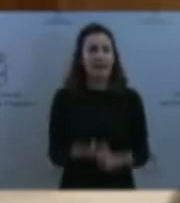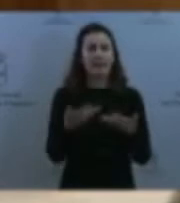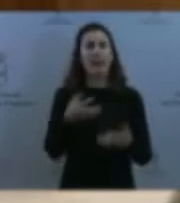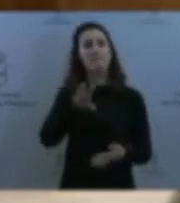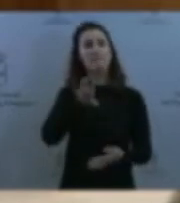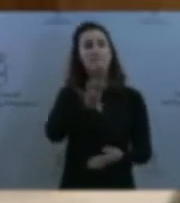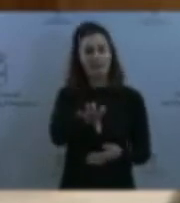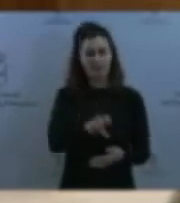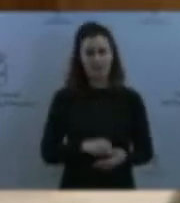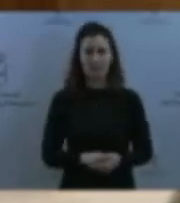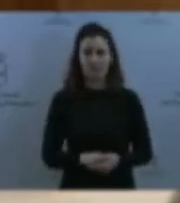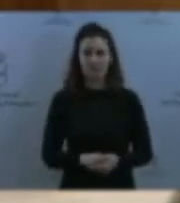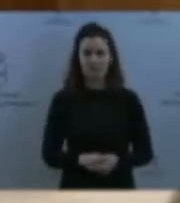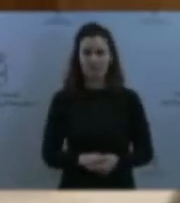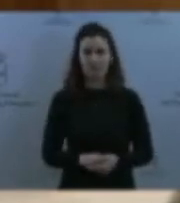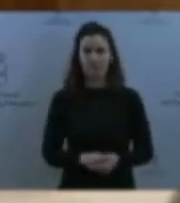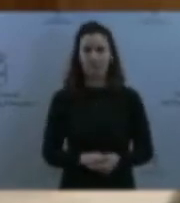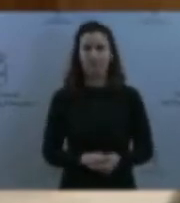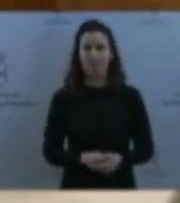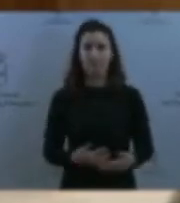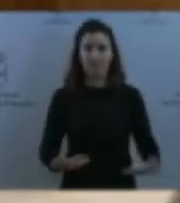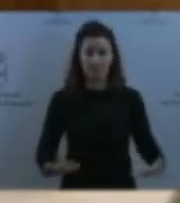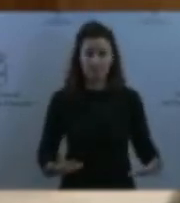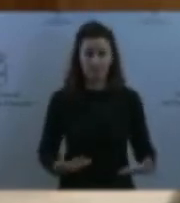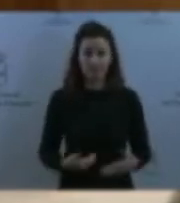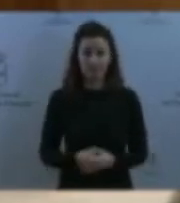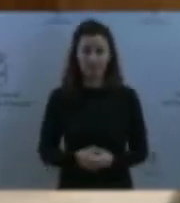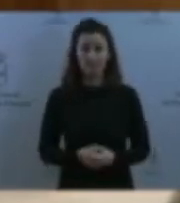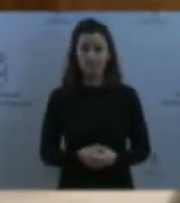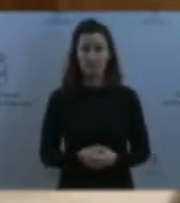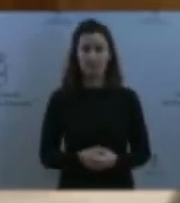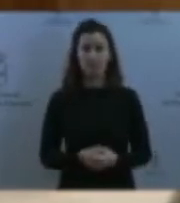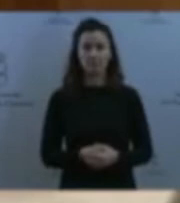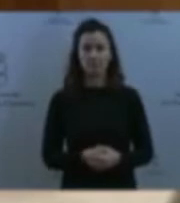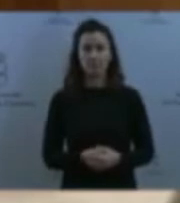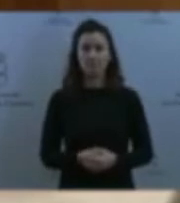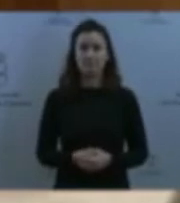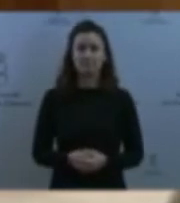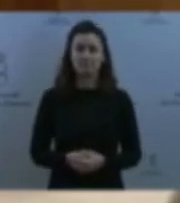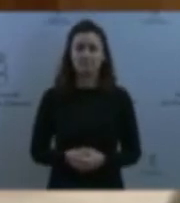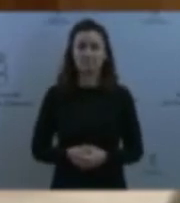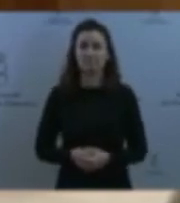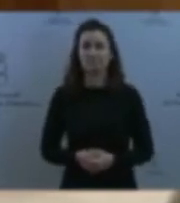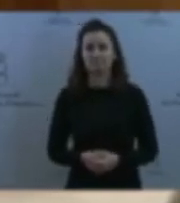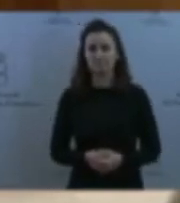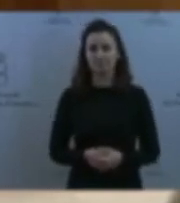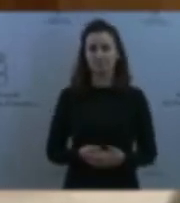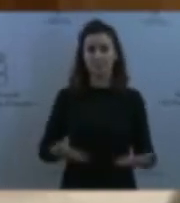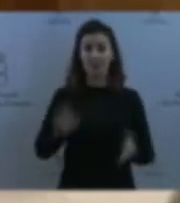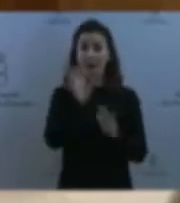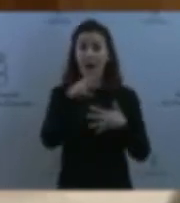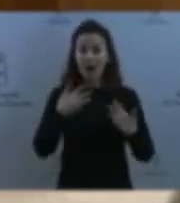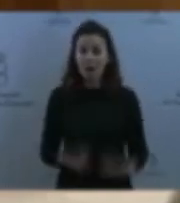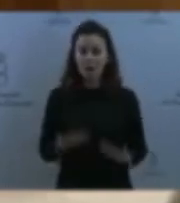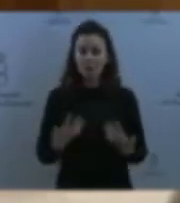resume bastante bien cómo estamos haciendo la acogida de los menores extranjeros no